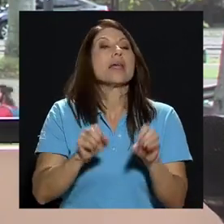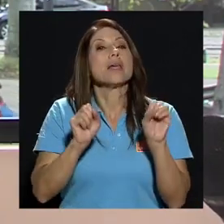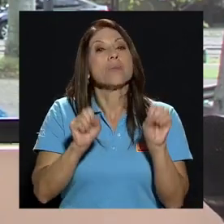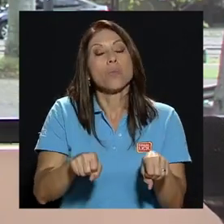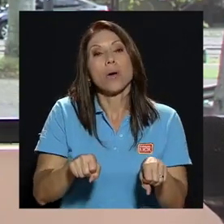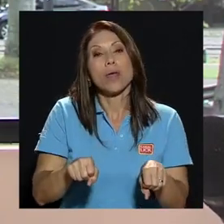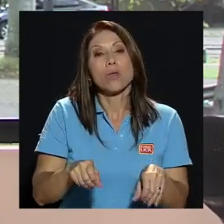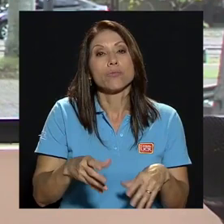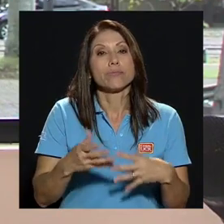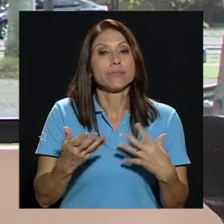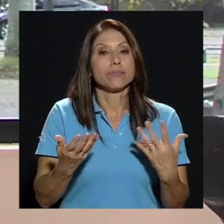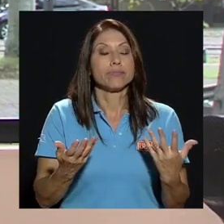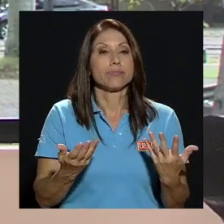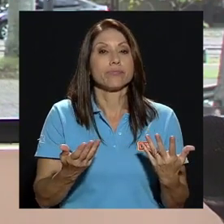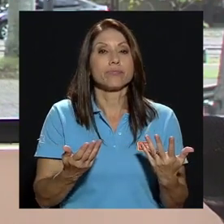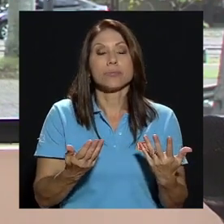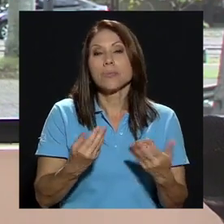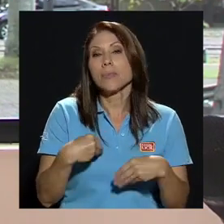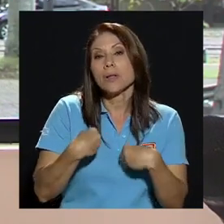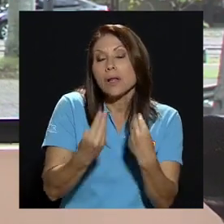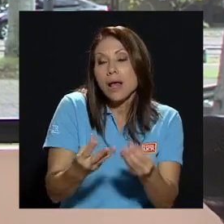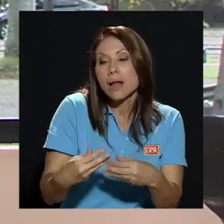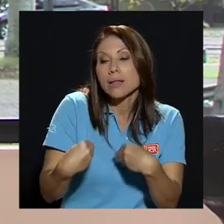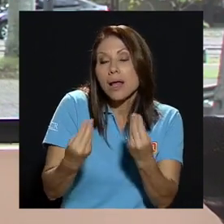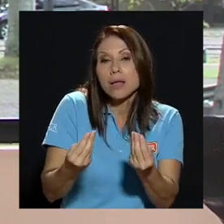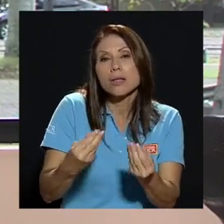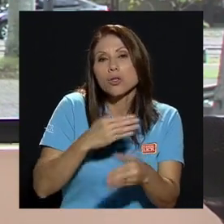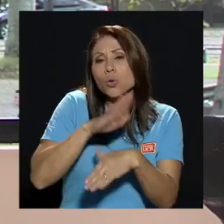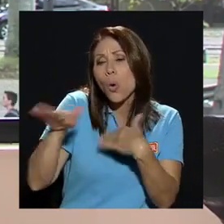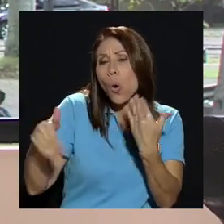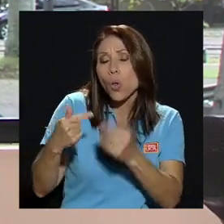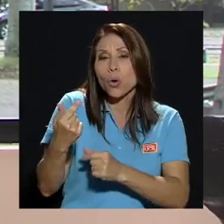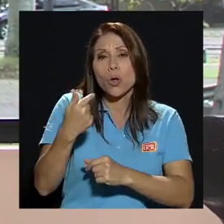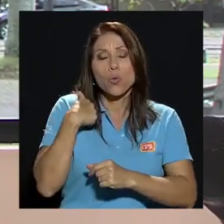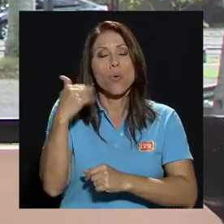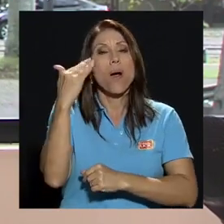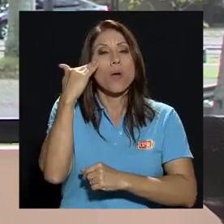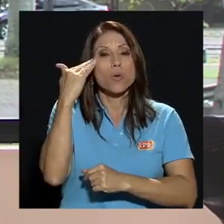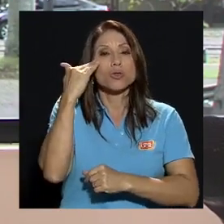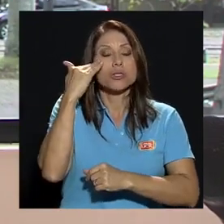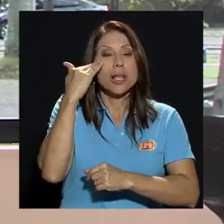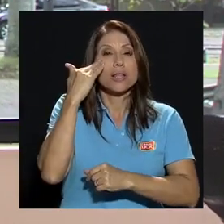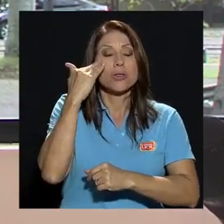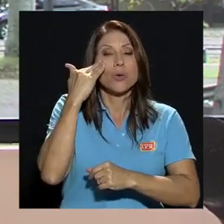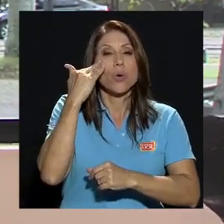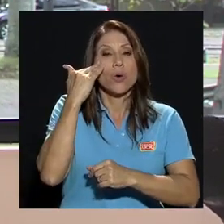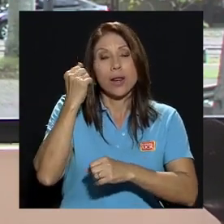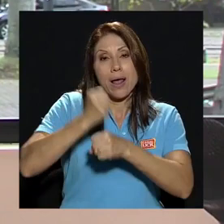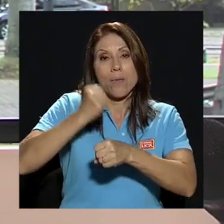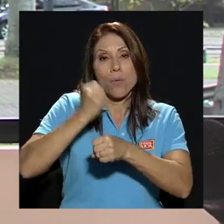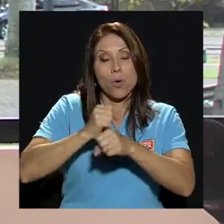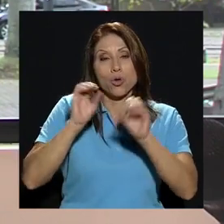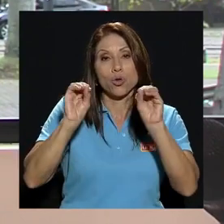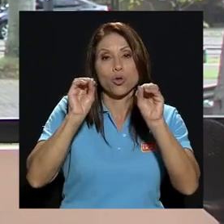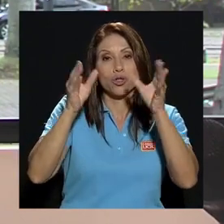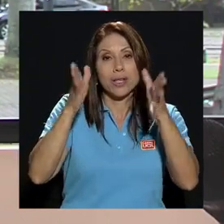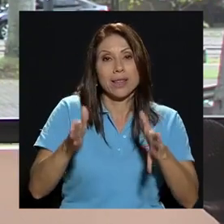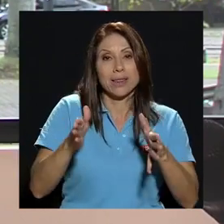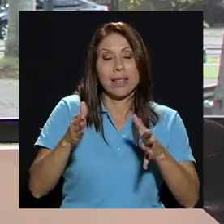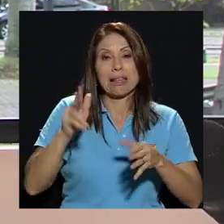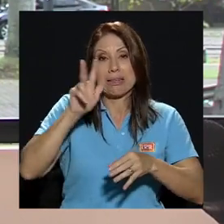tanto uno entonces va conociendo durante 33 años de labor docente donde uno va observando que entonces hay